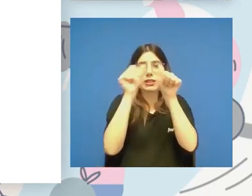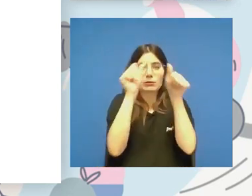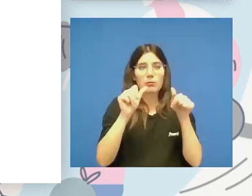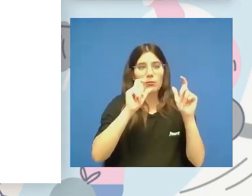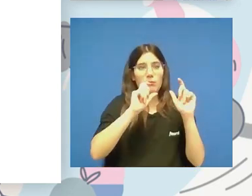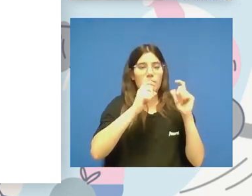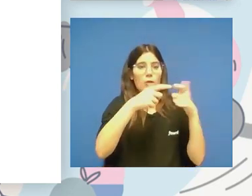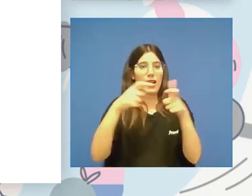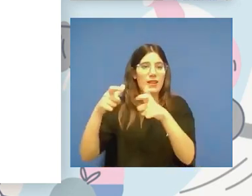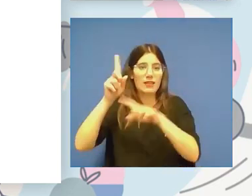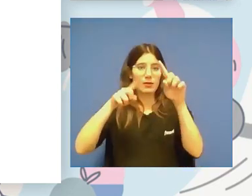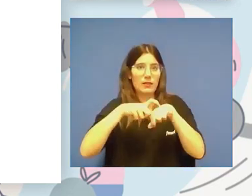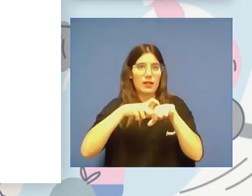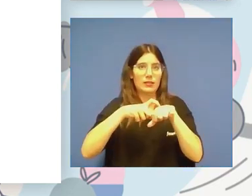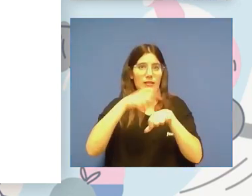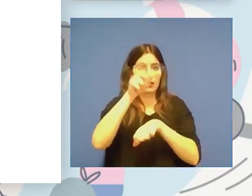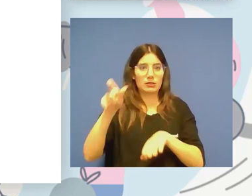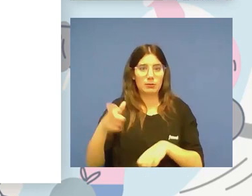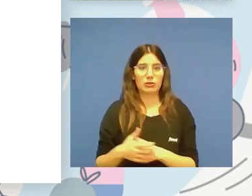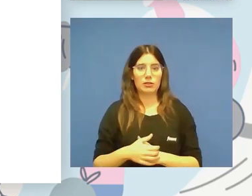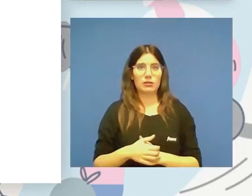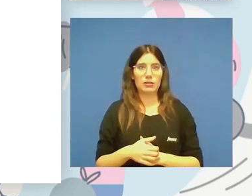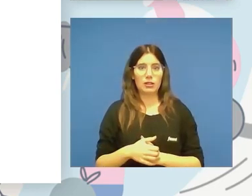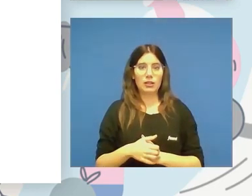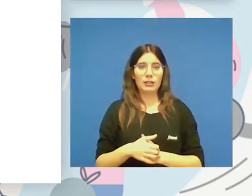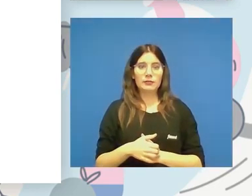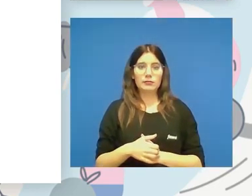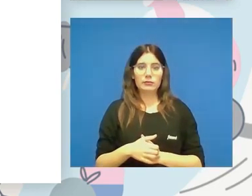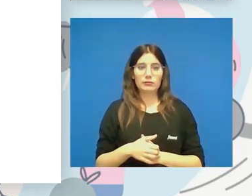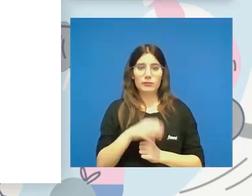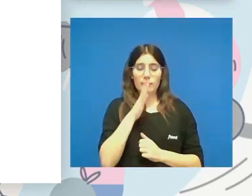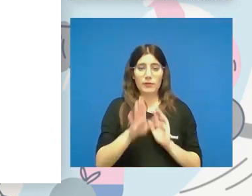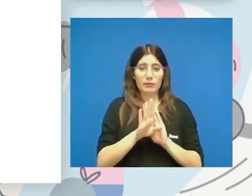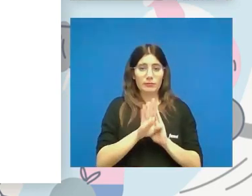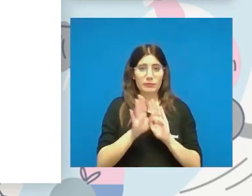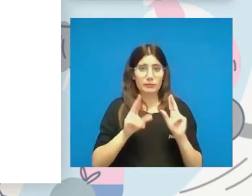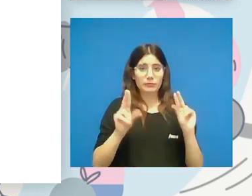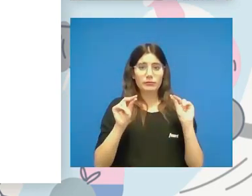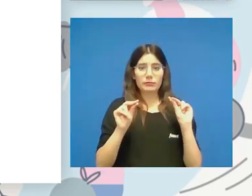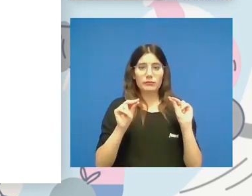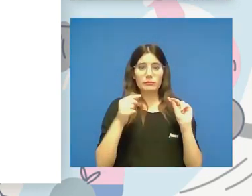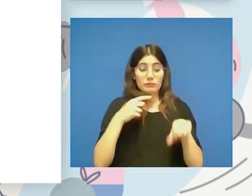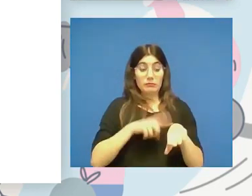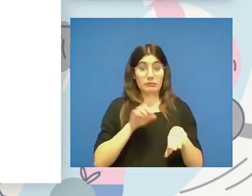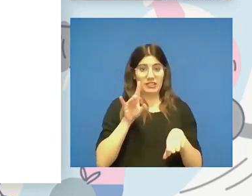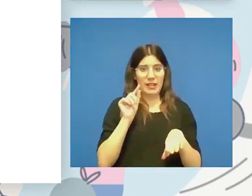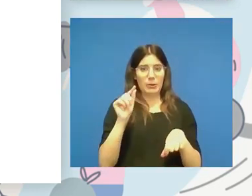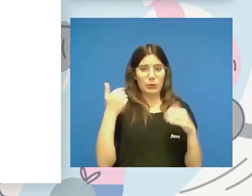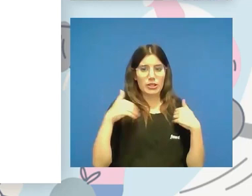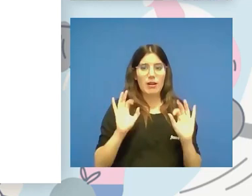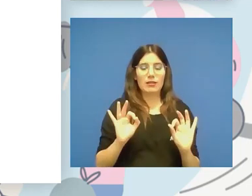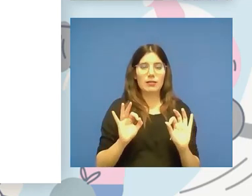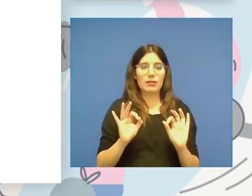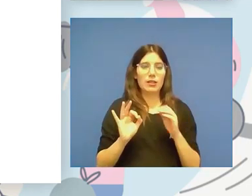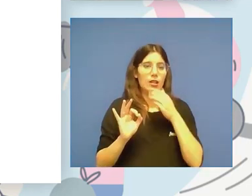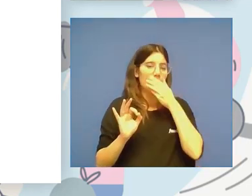características de las personas. Ya por ir terminando, porque me están dando y yo llevo aquí los 15 minutos, ¿vale? Esto